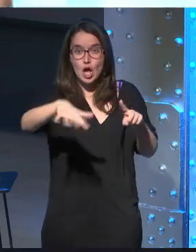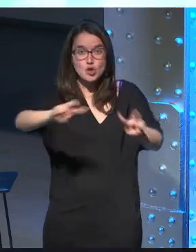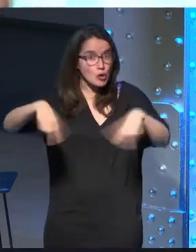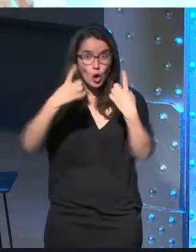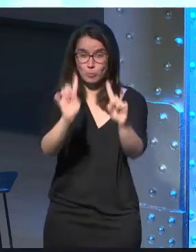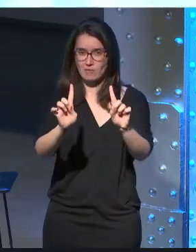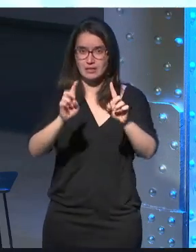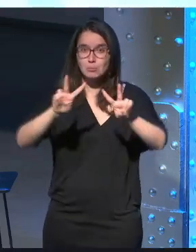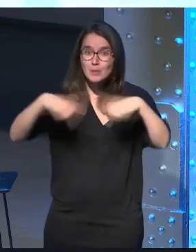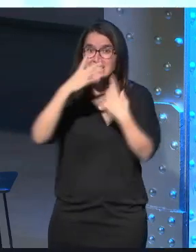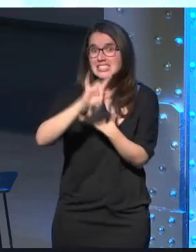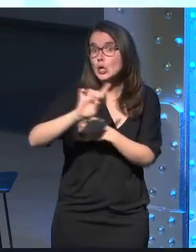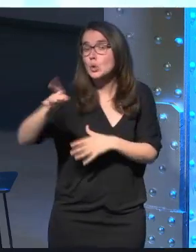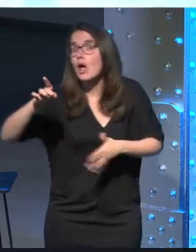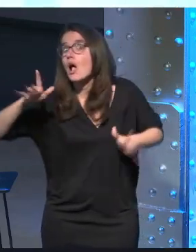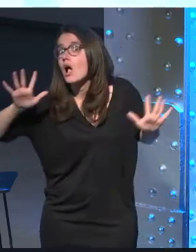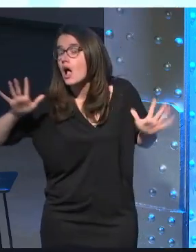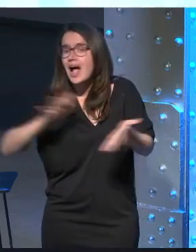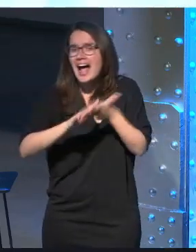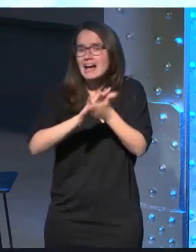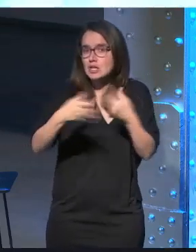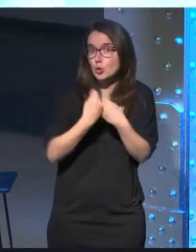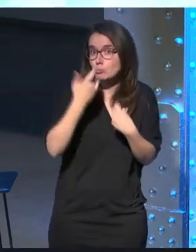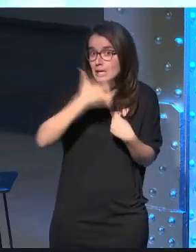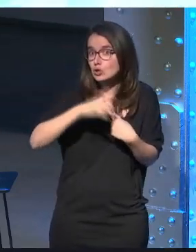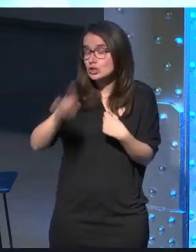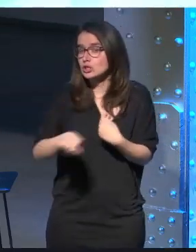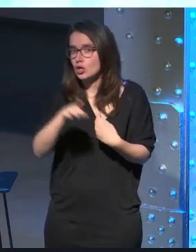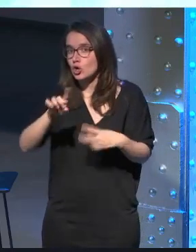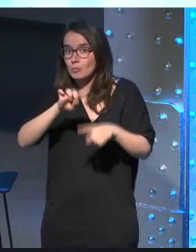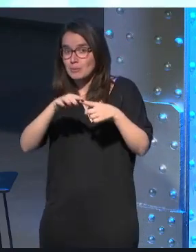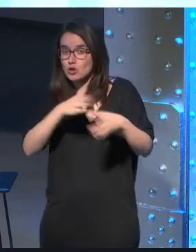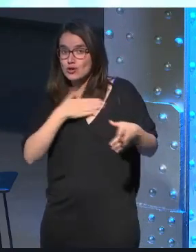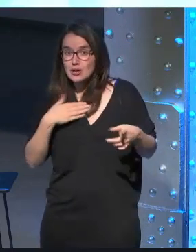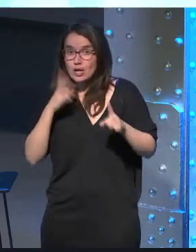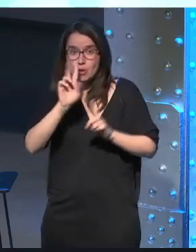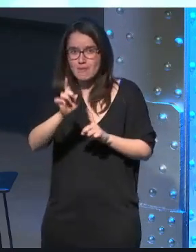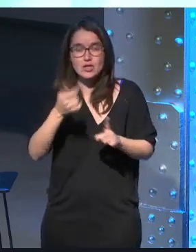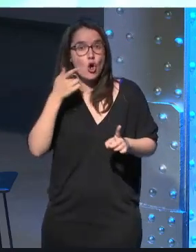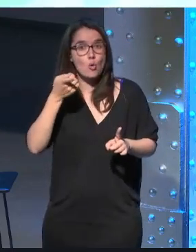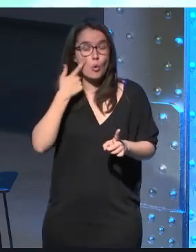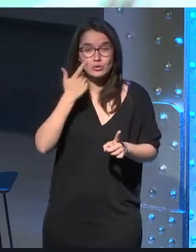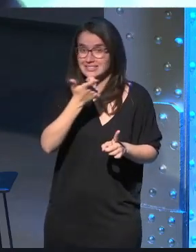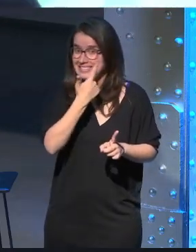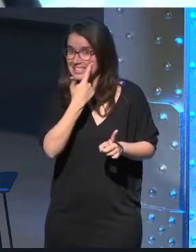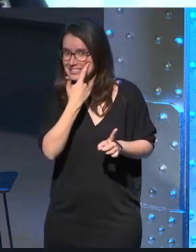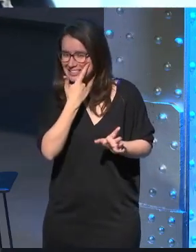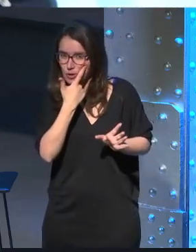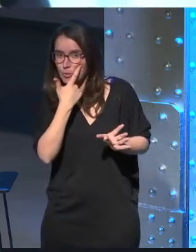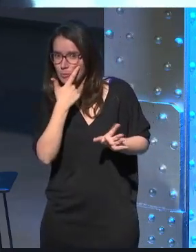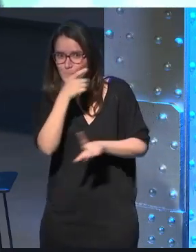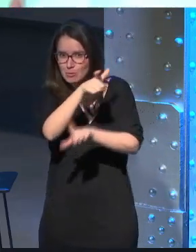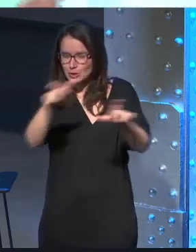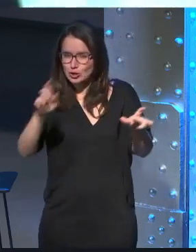ven? ¿me ven o no me ven? ¿hablan conmigo o no hablan conmigo? la primera opción es que no me vean soy un testigo un voyer nadie se da cuenta que estoy